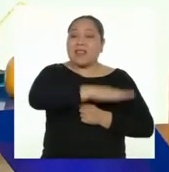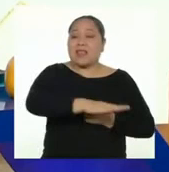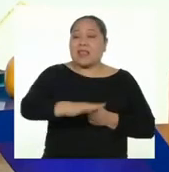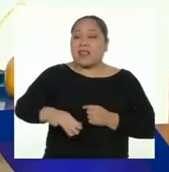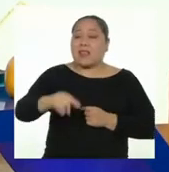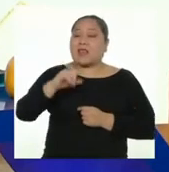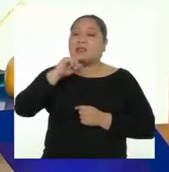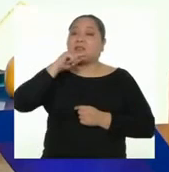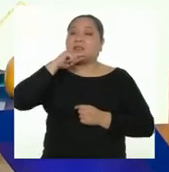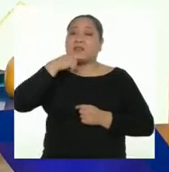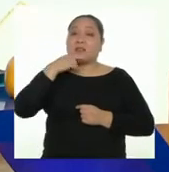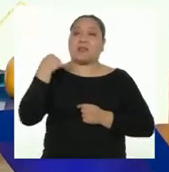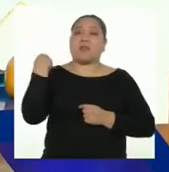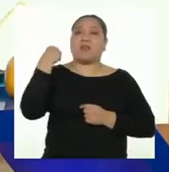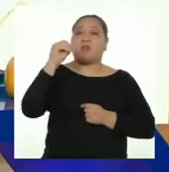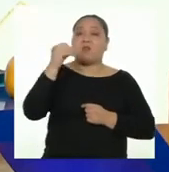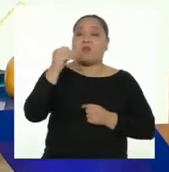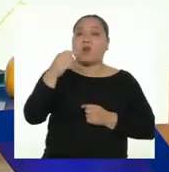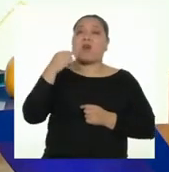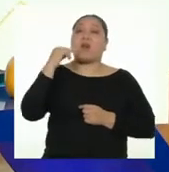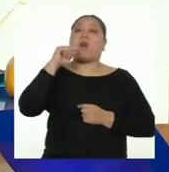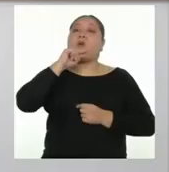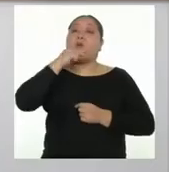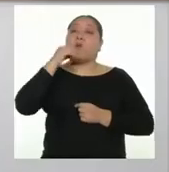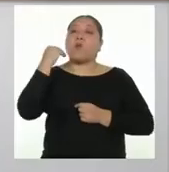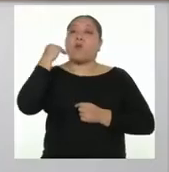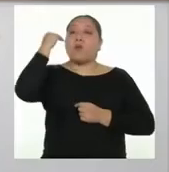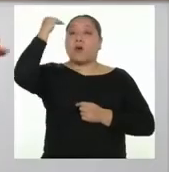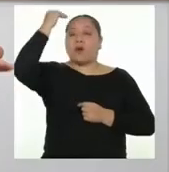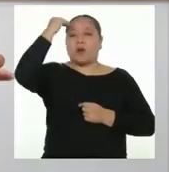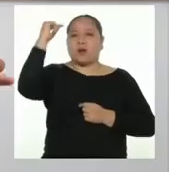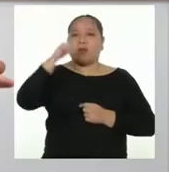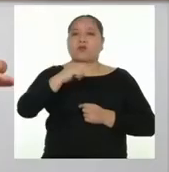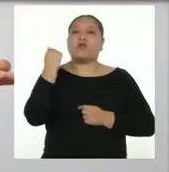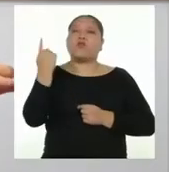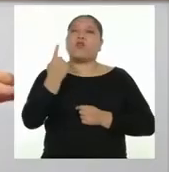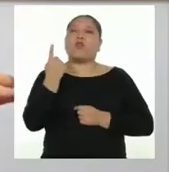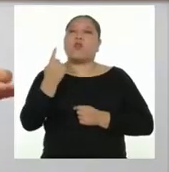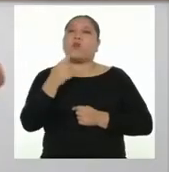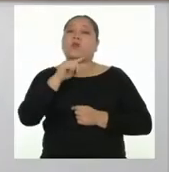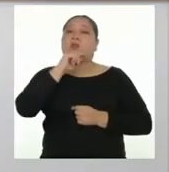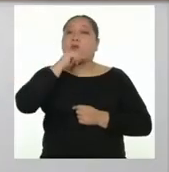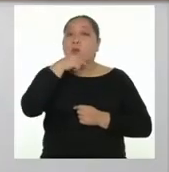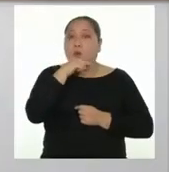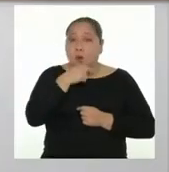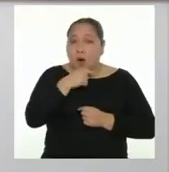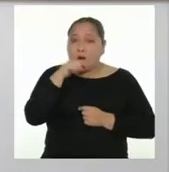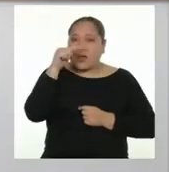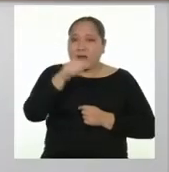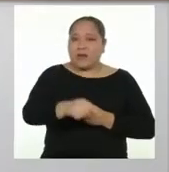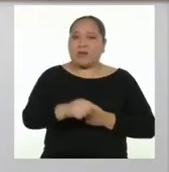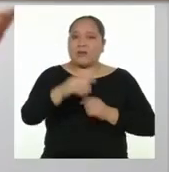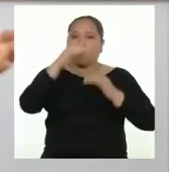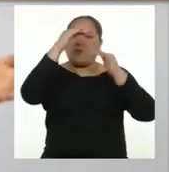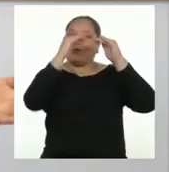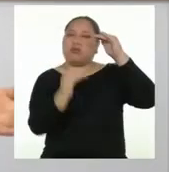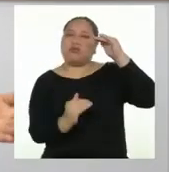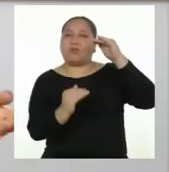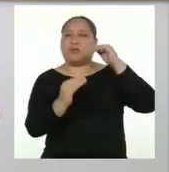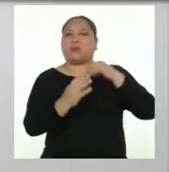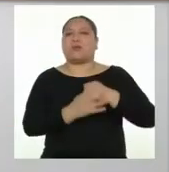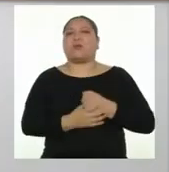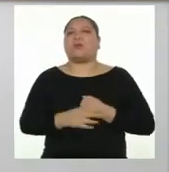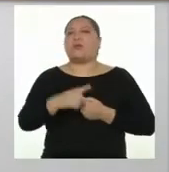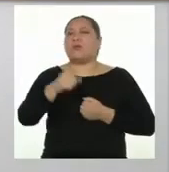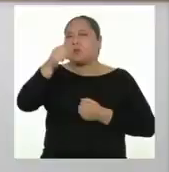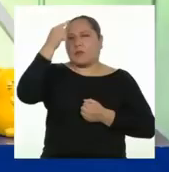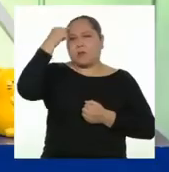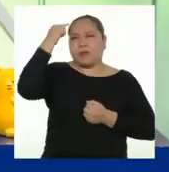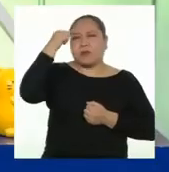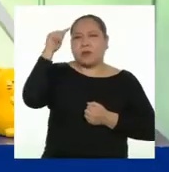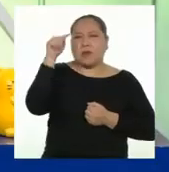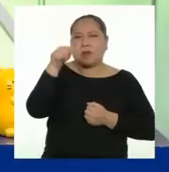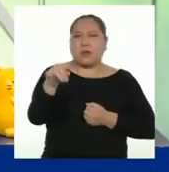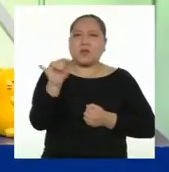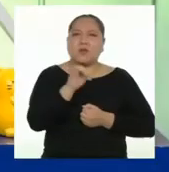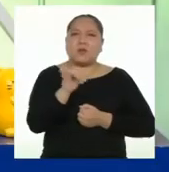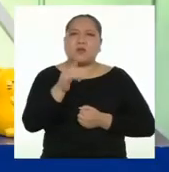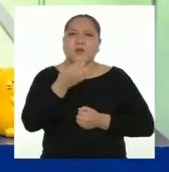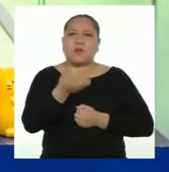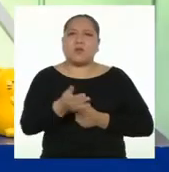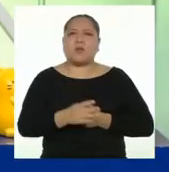desigualdad y desventaja solo por el hecho de ser mujeres. Ese es un buen resumen, sí. ¿Crees que esto ocurre en la actualidad?